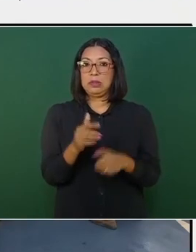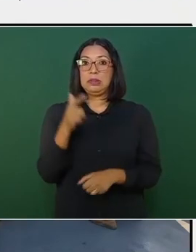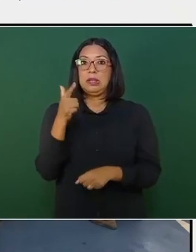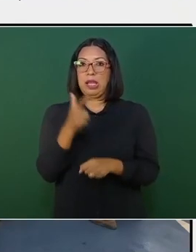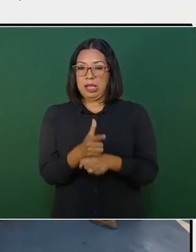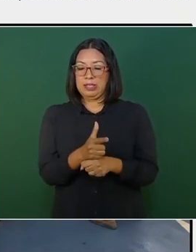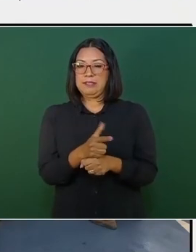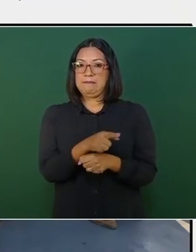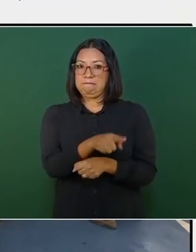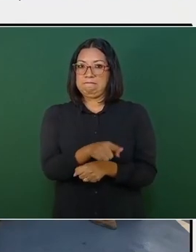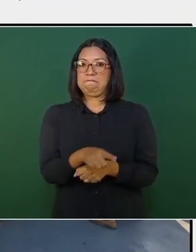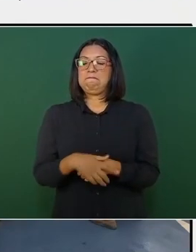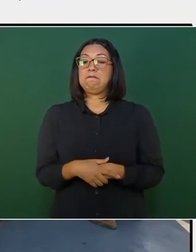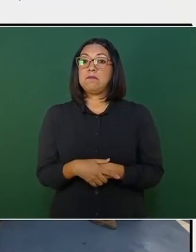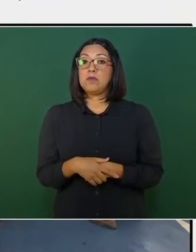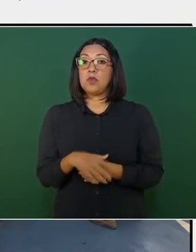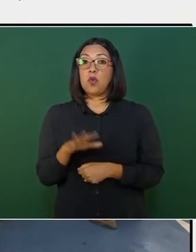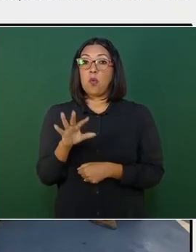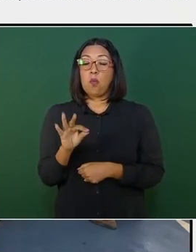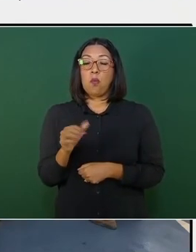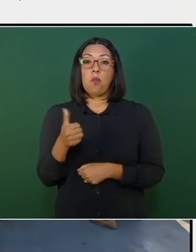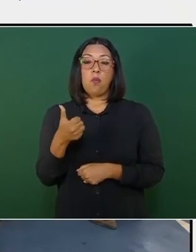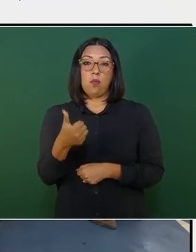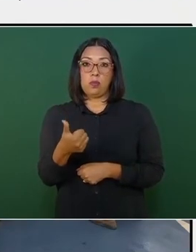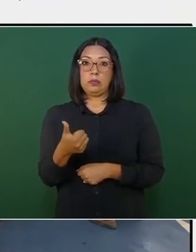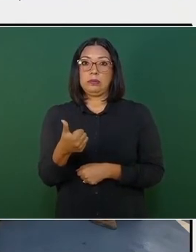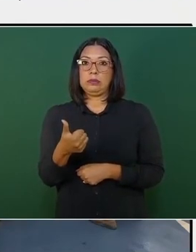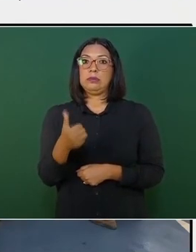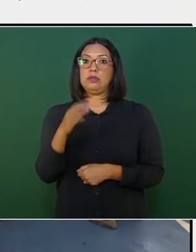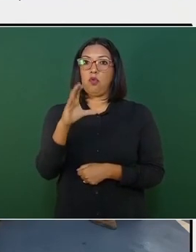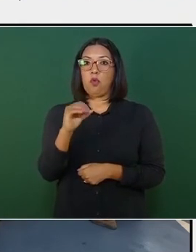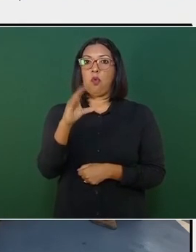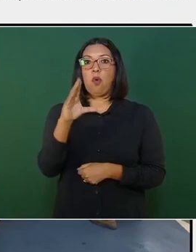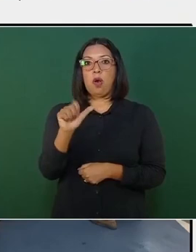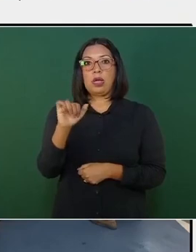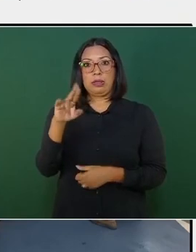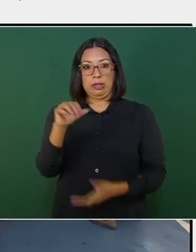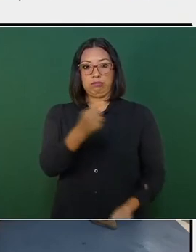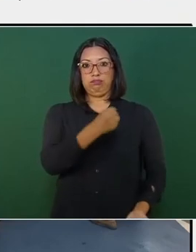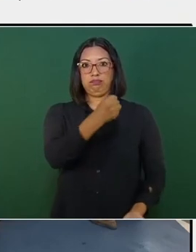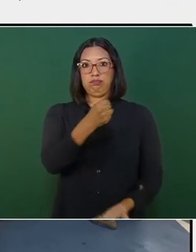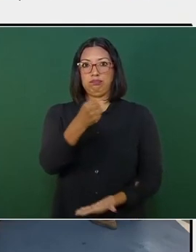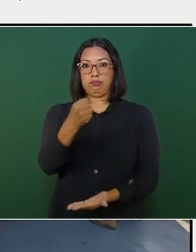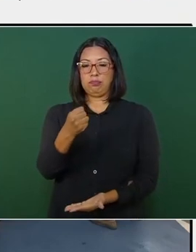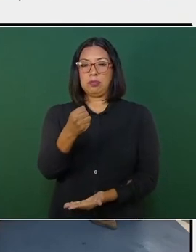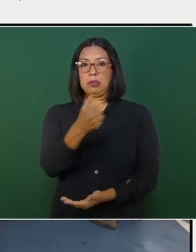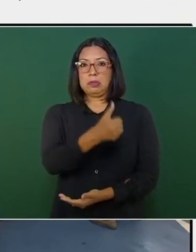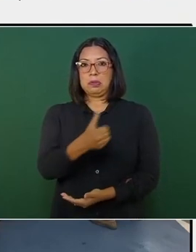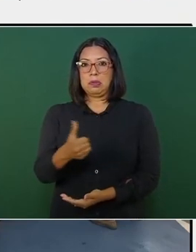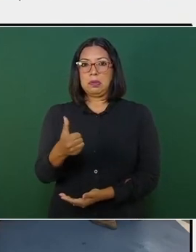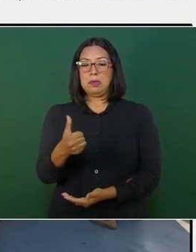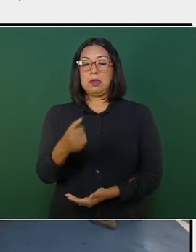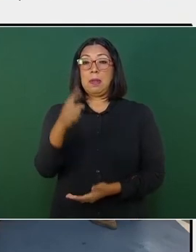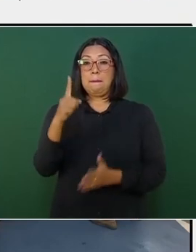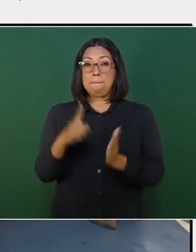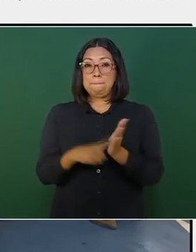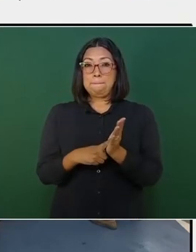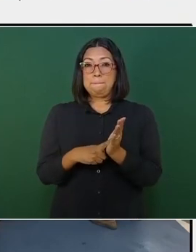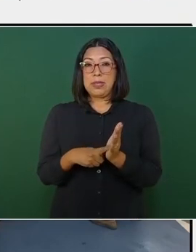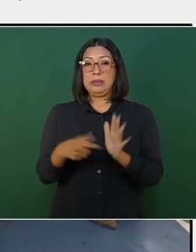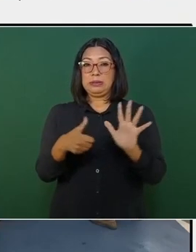aseguraron 46 bultos de cocaína con un peso aproximado de 1.150